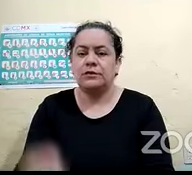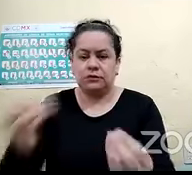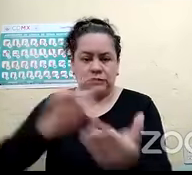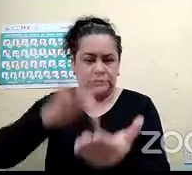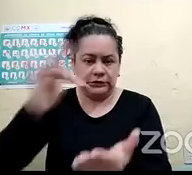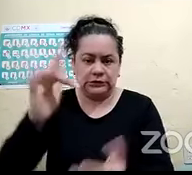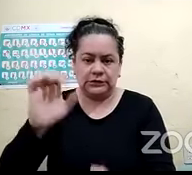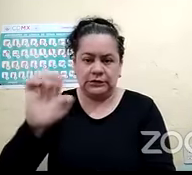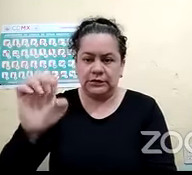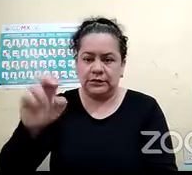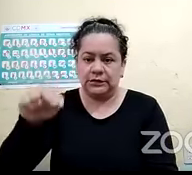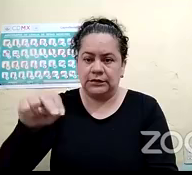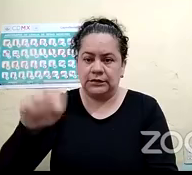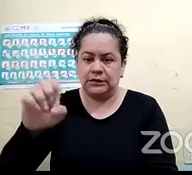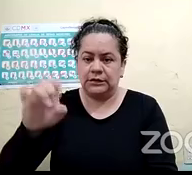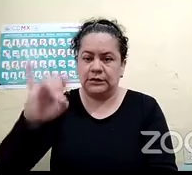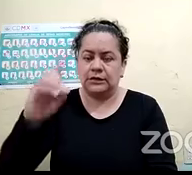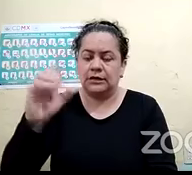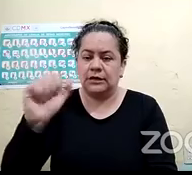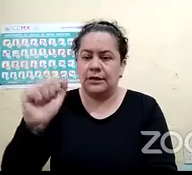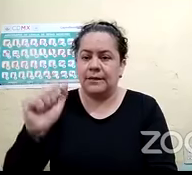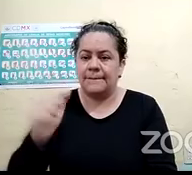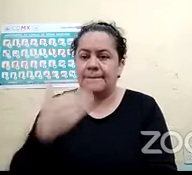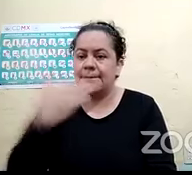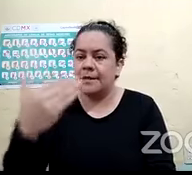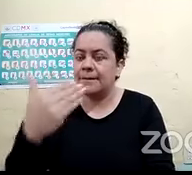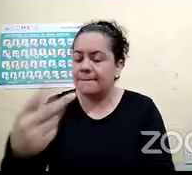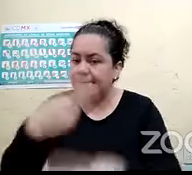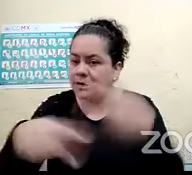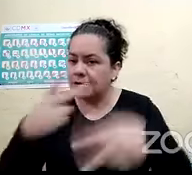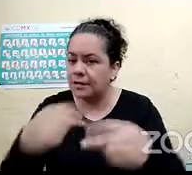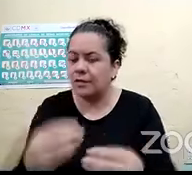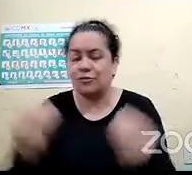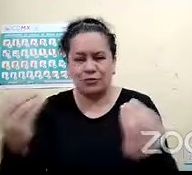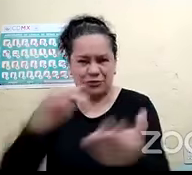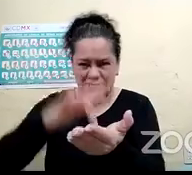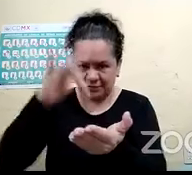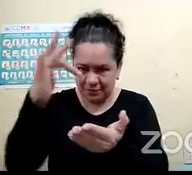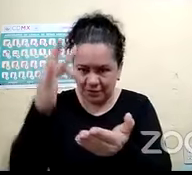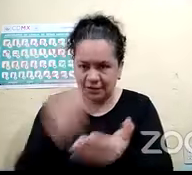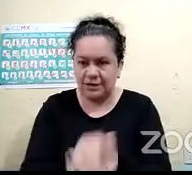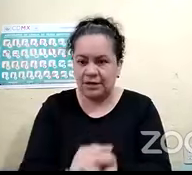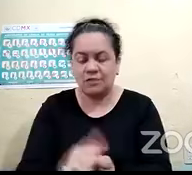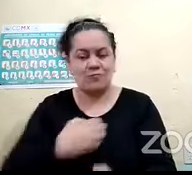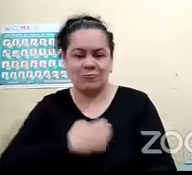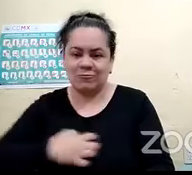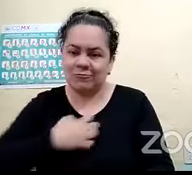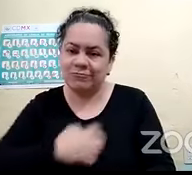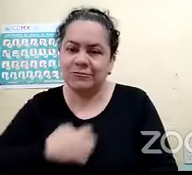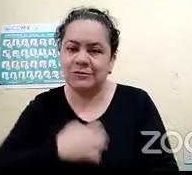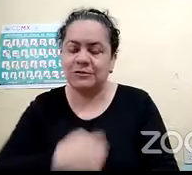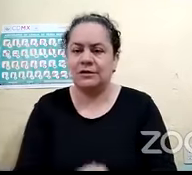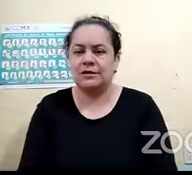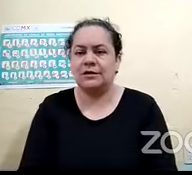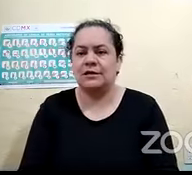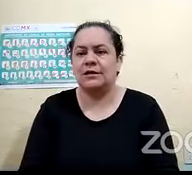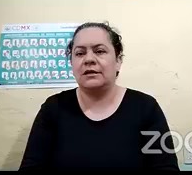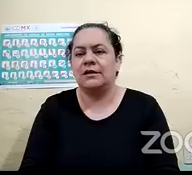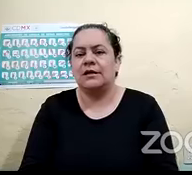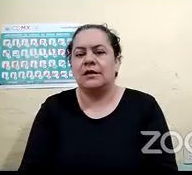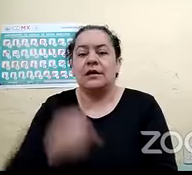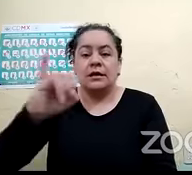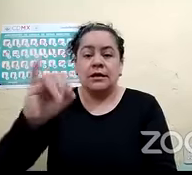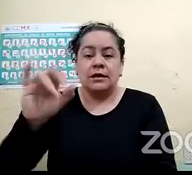Bienvenida. Muchas gracias por la invitación. Muy contenta de estar aquí. Muchísimas gracias, Iris, también.